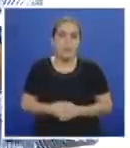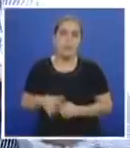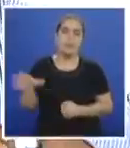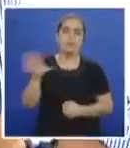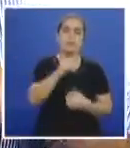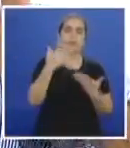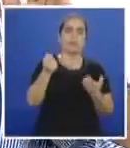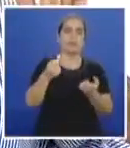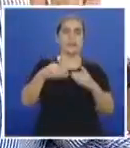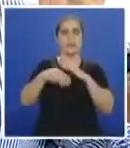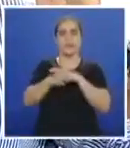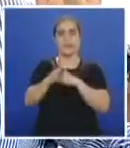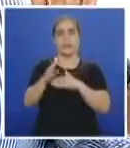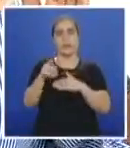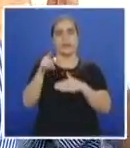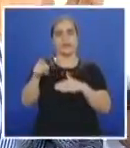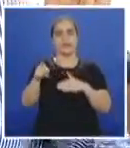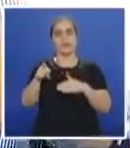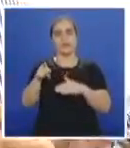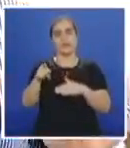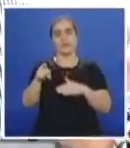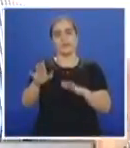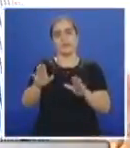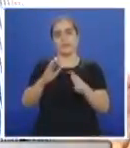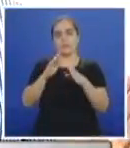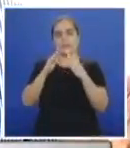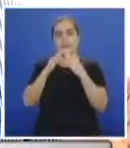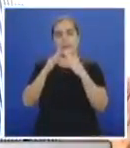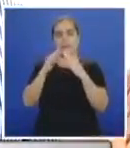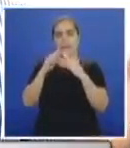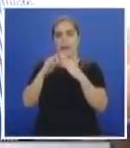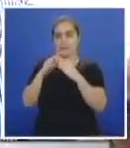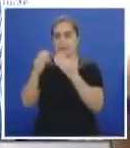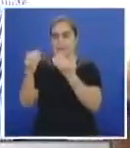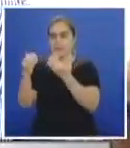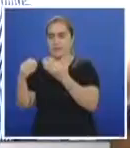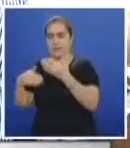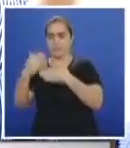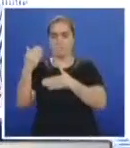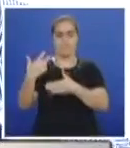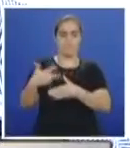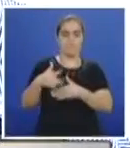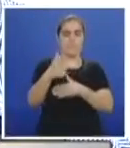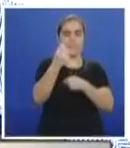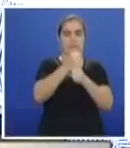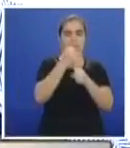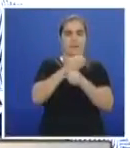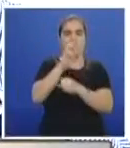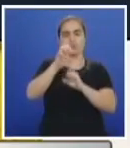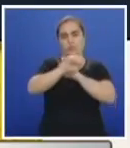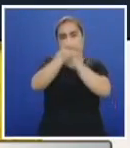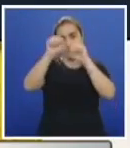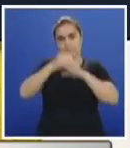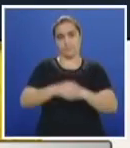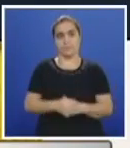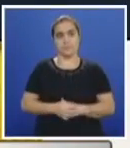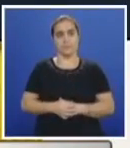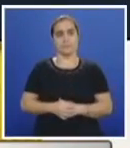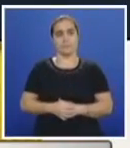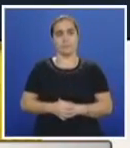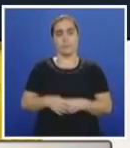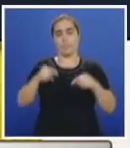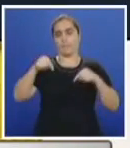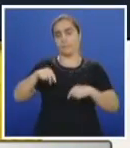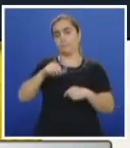y todo el mundo quiere llegar a la oficina a las 8 punto de la mañana. Incluso, secretario, para esta zona de la ciudad, la otra alternativa,